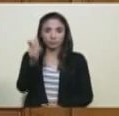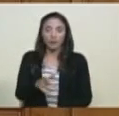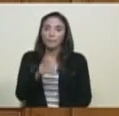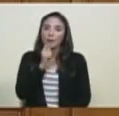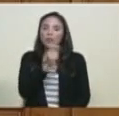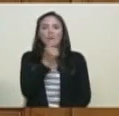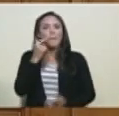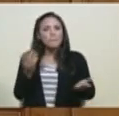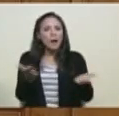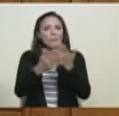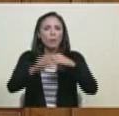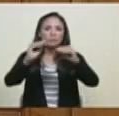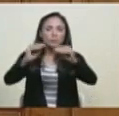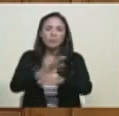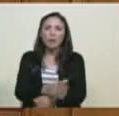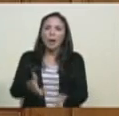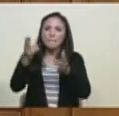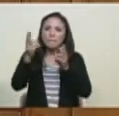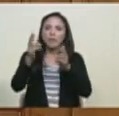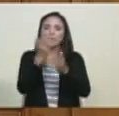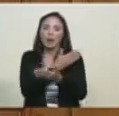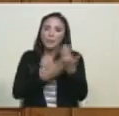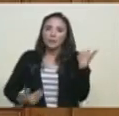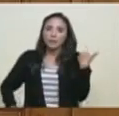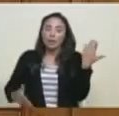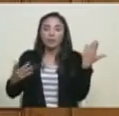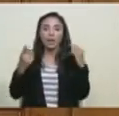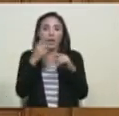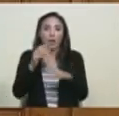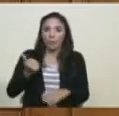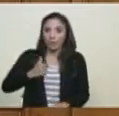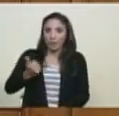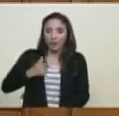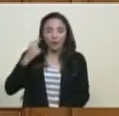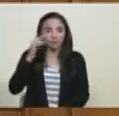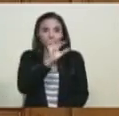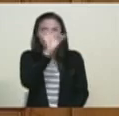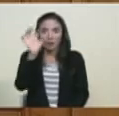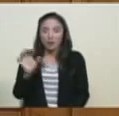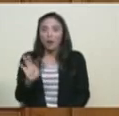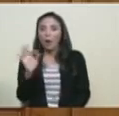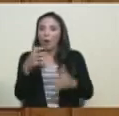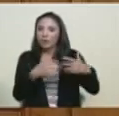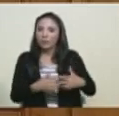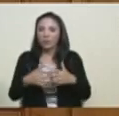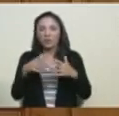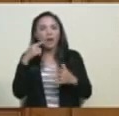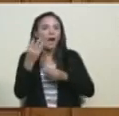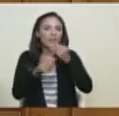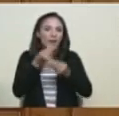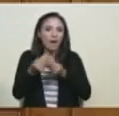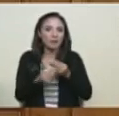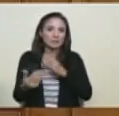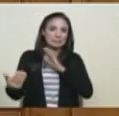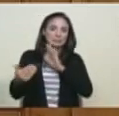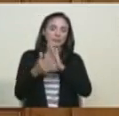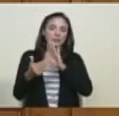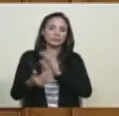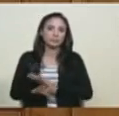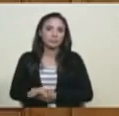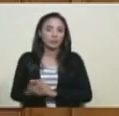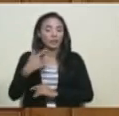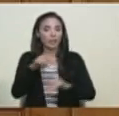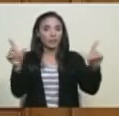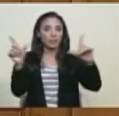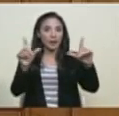llamando a asesinar a un presidente en el mundo, al presidente de los Estados Unidos? ¿Qué creen ustedes que pasaría si desde una